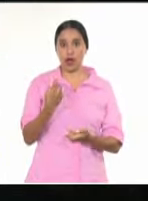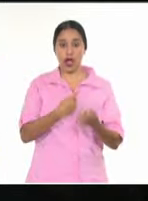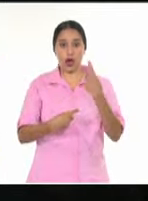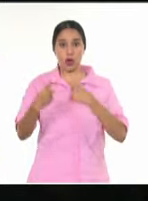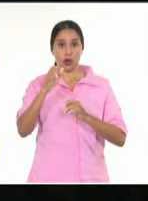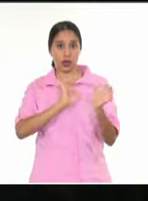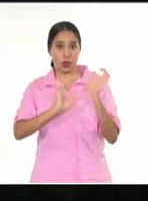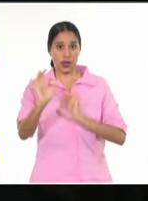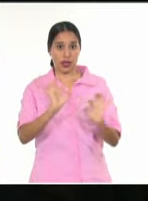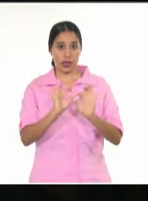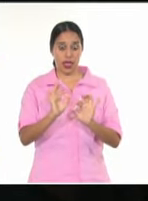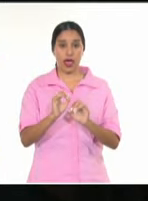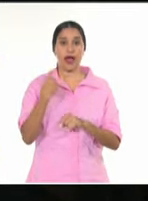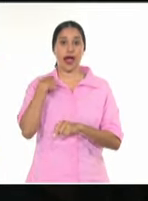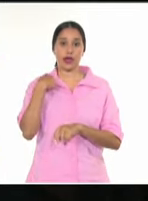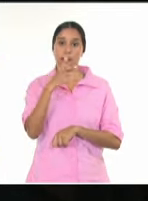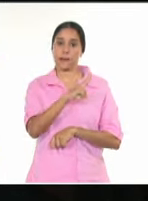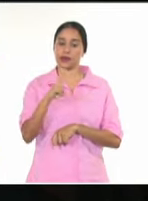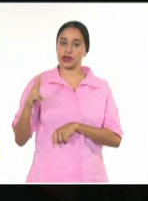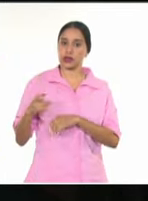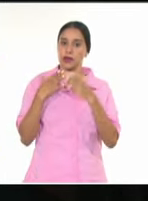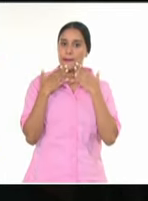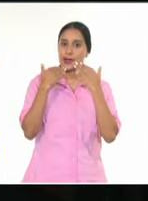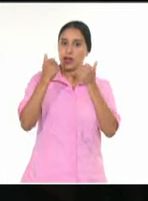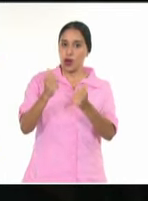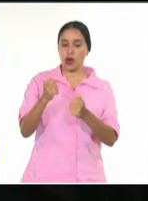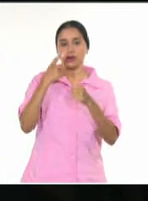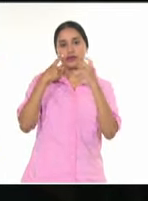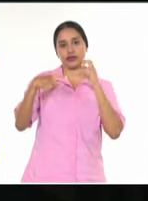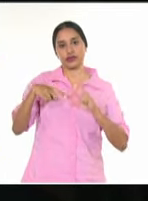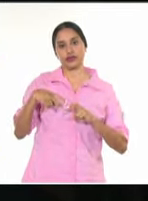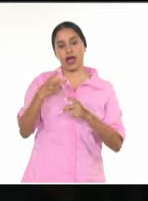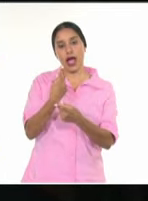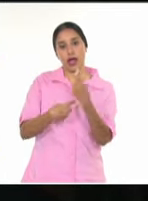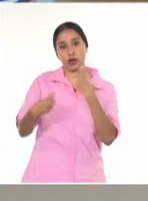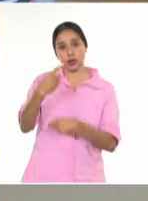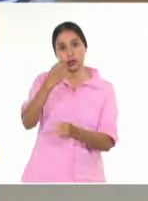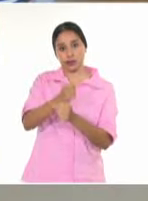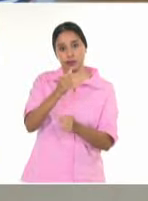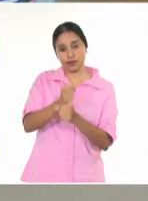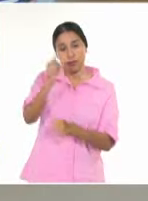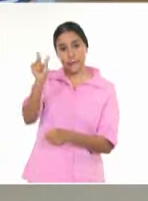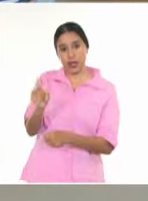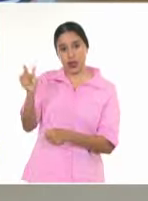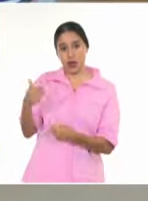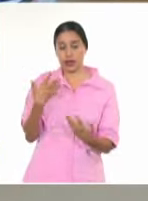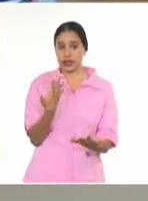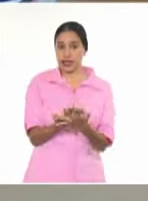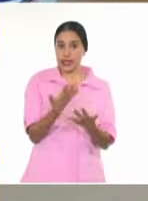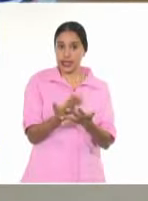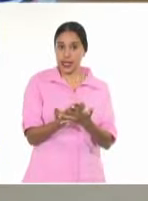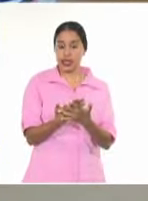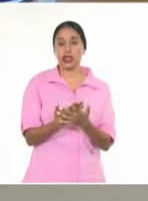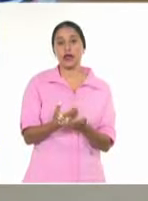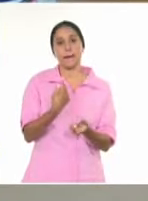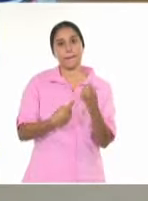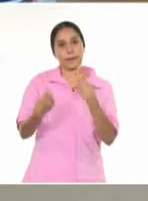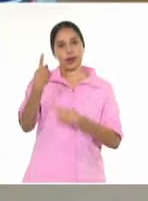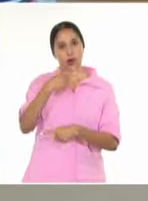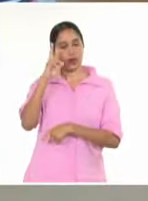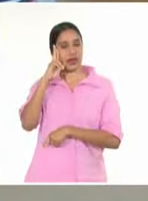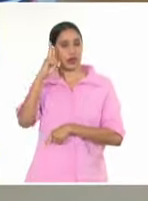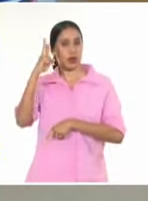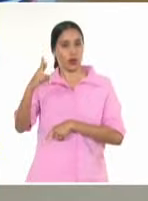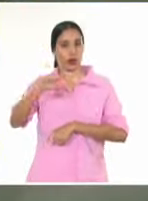22 como reconocimiento a la labor de varios organismos, instituciones y personas naturales para mantener el legado patrimonial